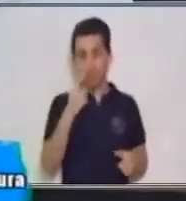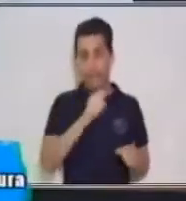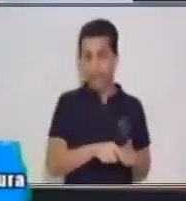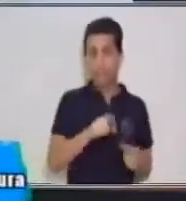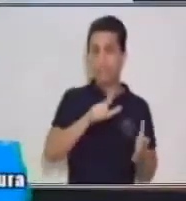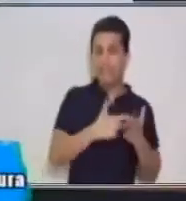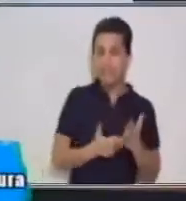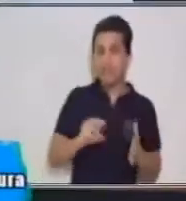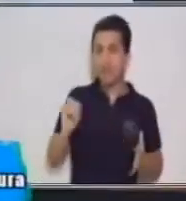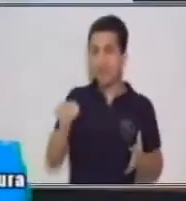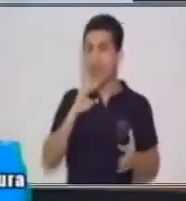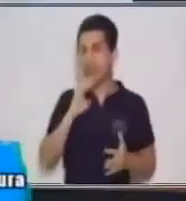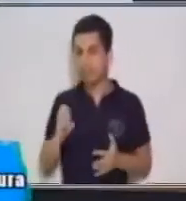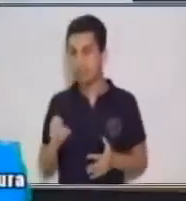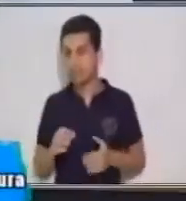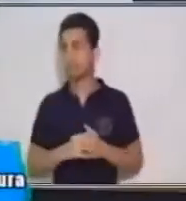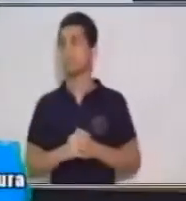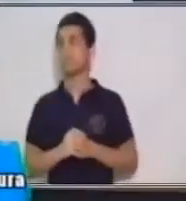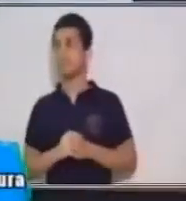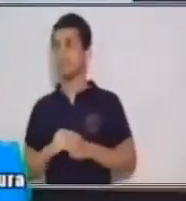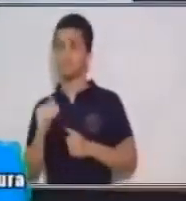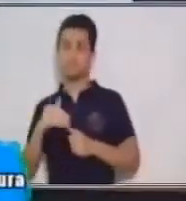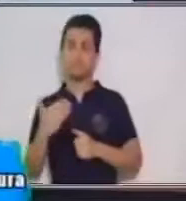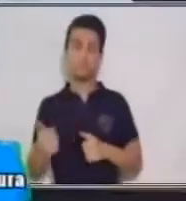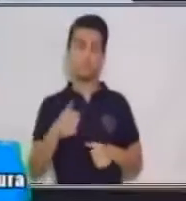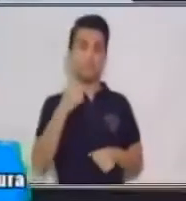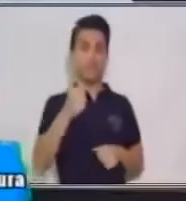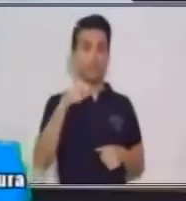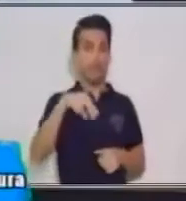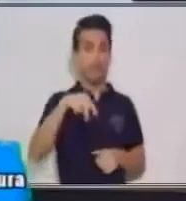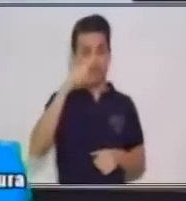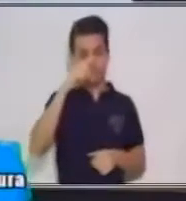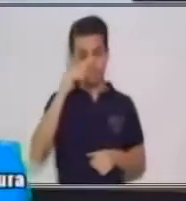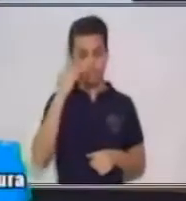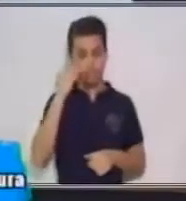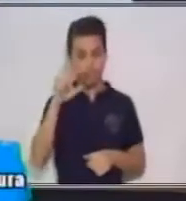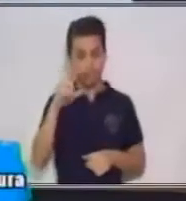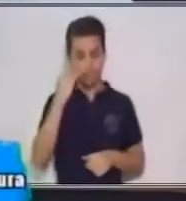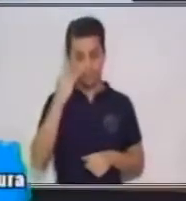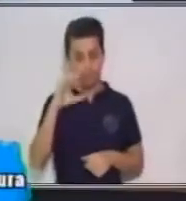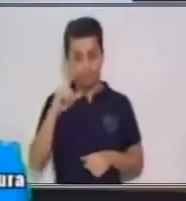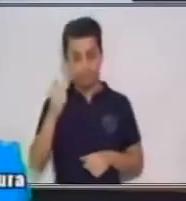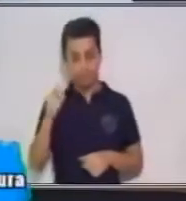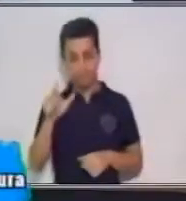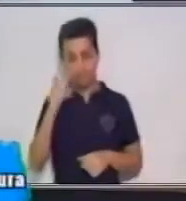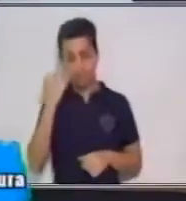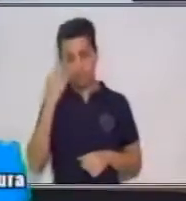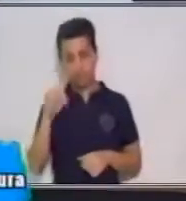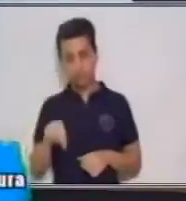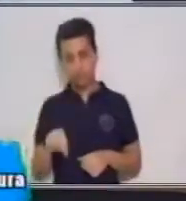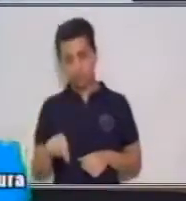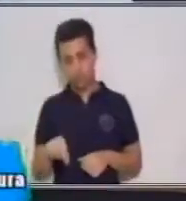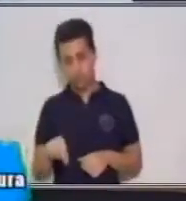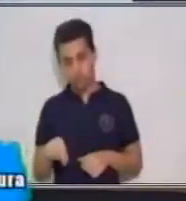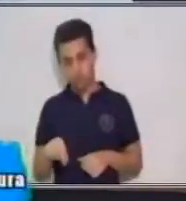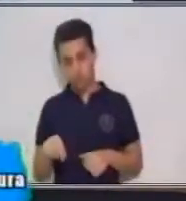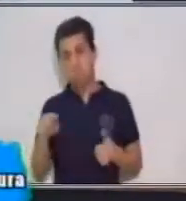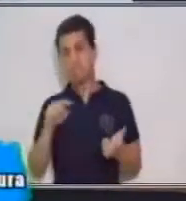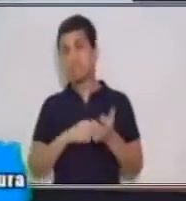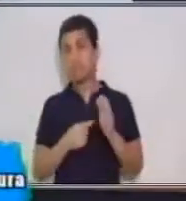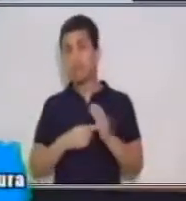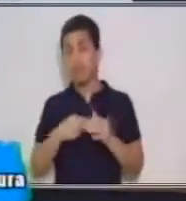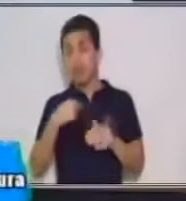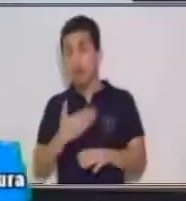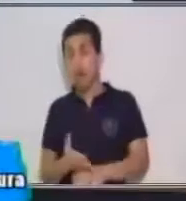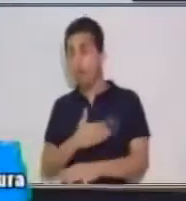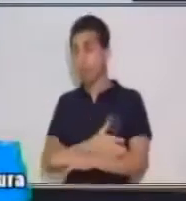Después voy a hacer una anticipación. Significa que yo me voy a anticipar a una palabra porque ya es